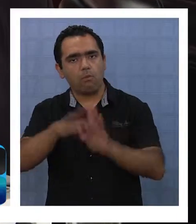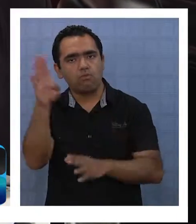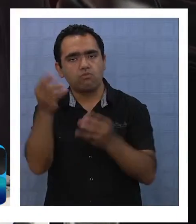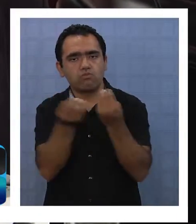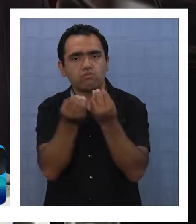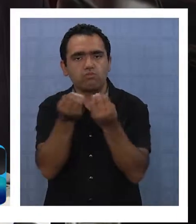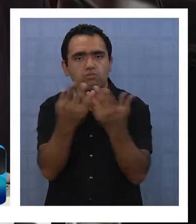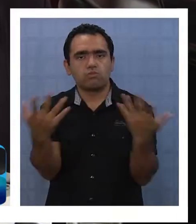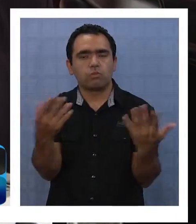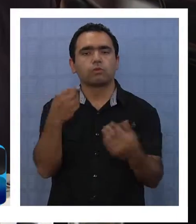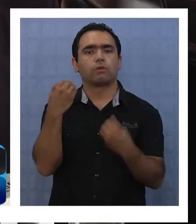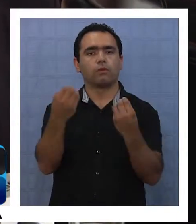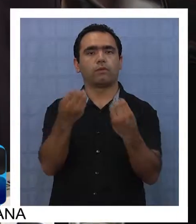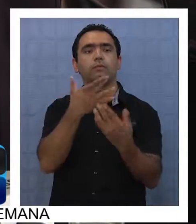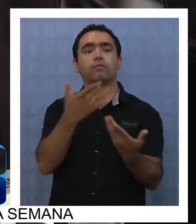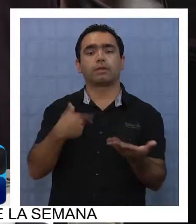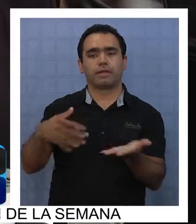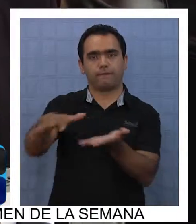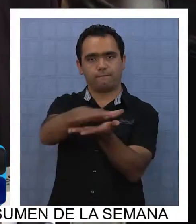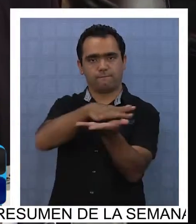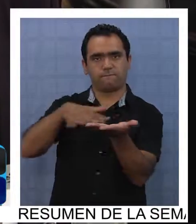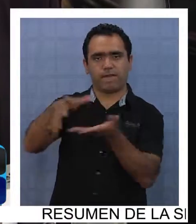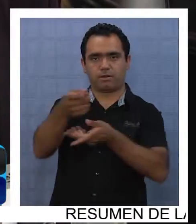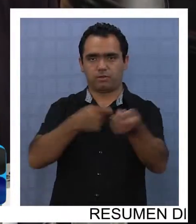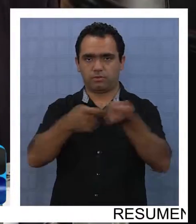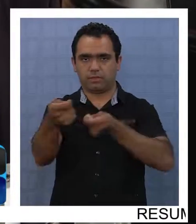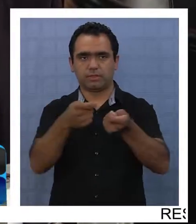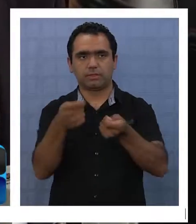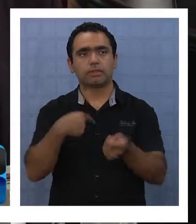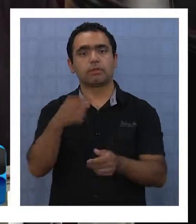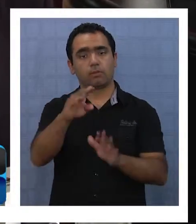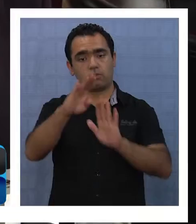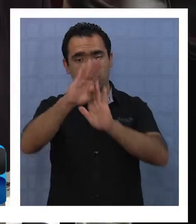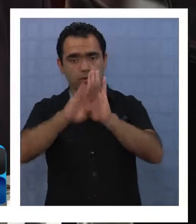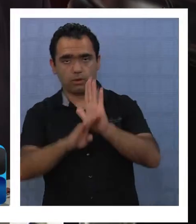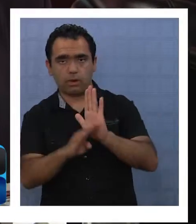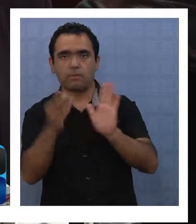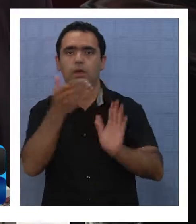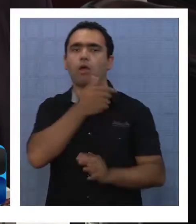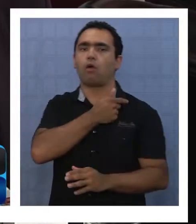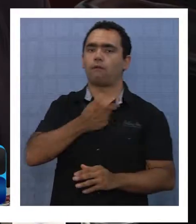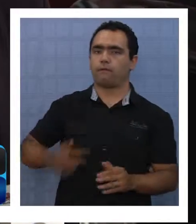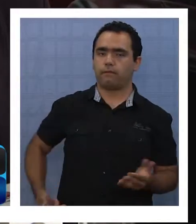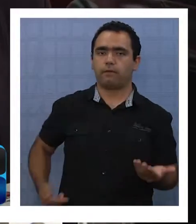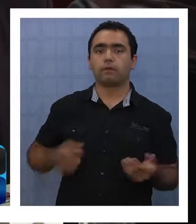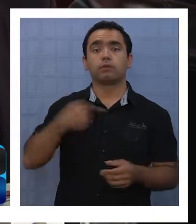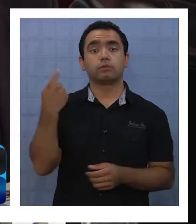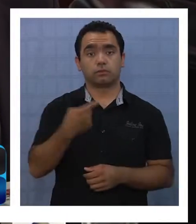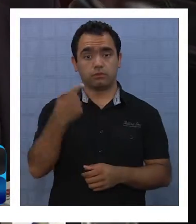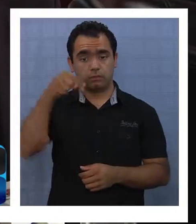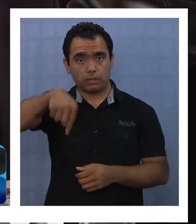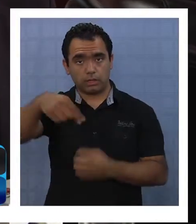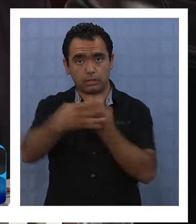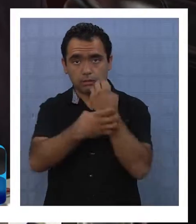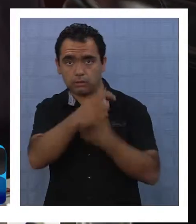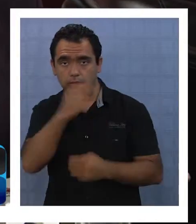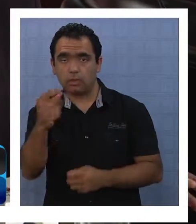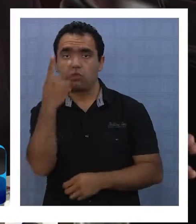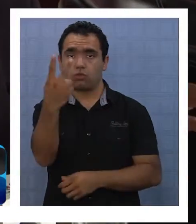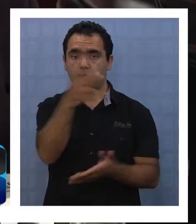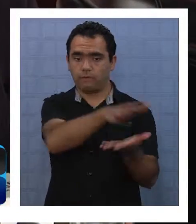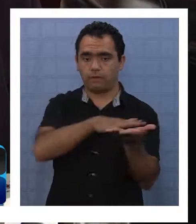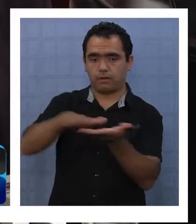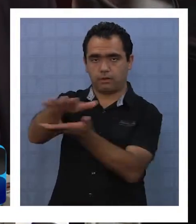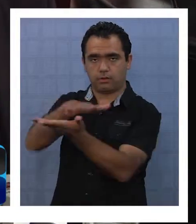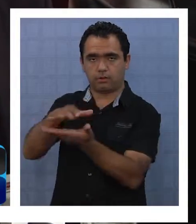ser considerado dentro de los barrios comerciales, ya que es un programa de gobierno. Nosotros en esta región tenemos dos barrios, el barrio